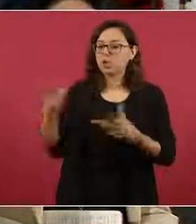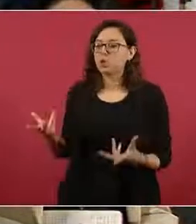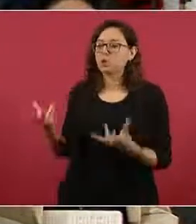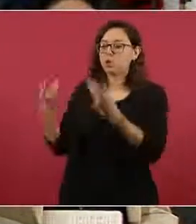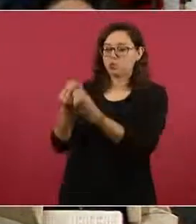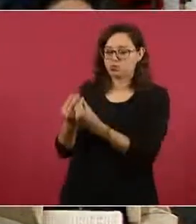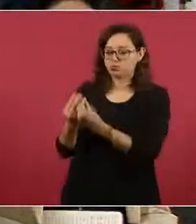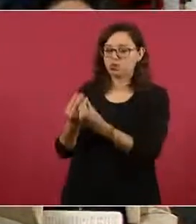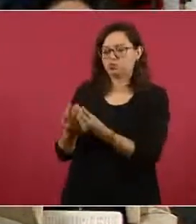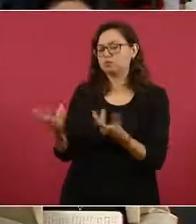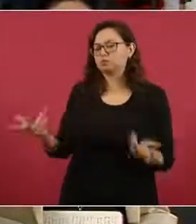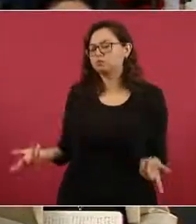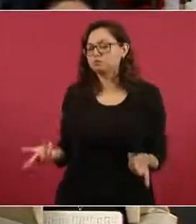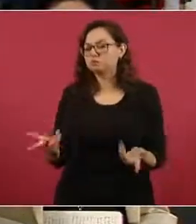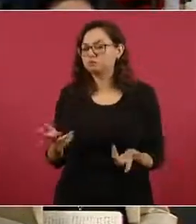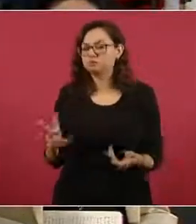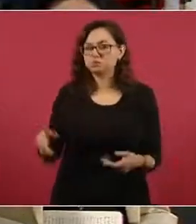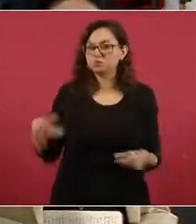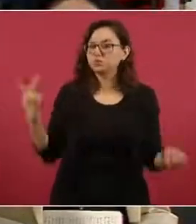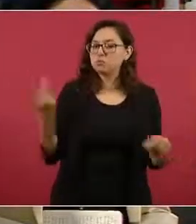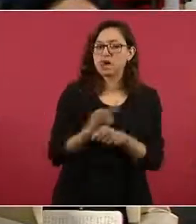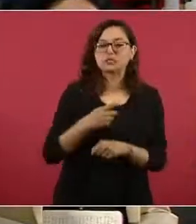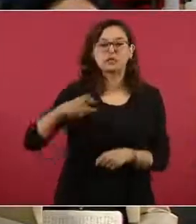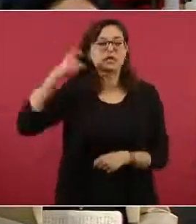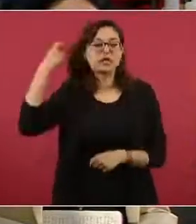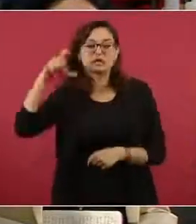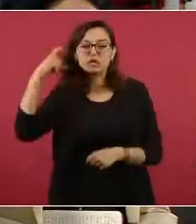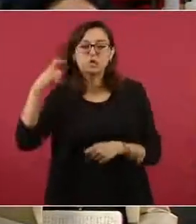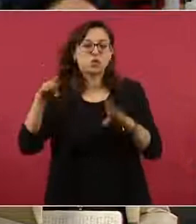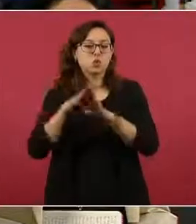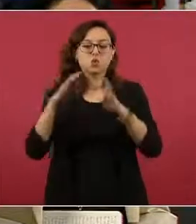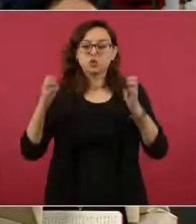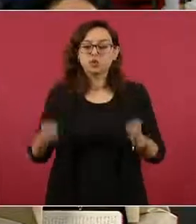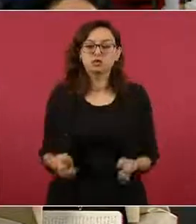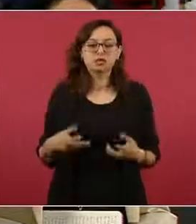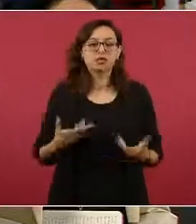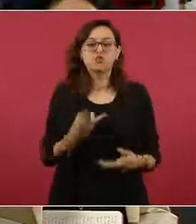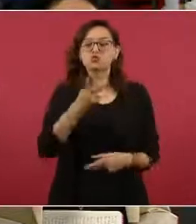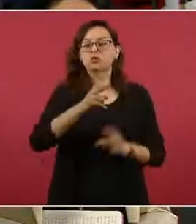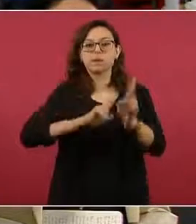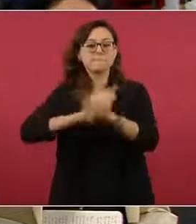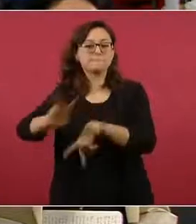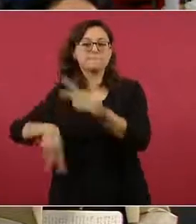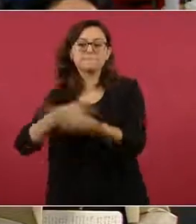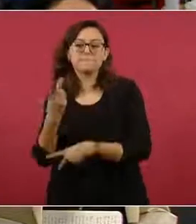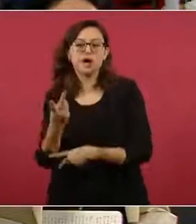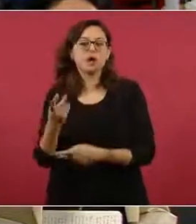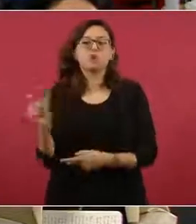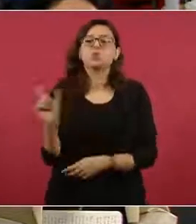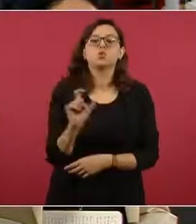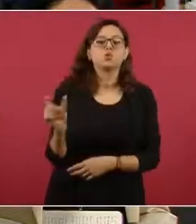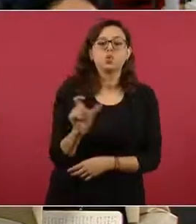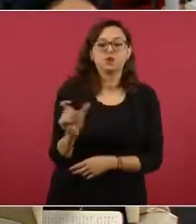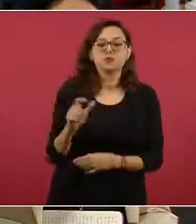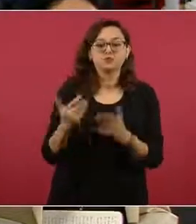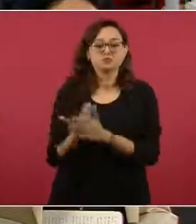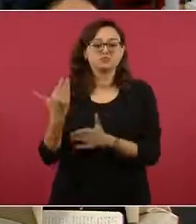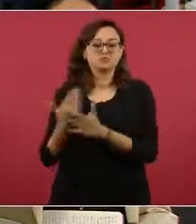qué hay, cómo venden a Querétaro? Y también invitarle a usted cuando va a Querétaro a llevar a cabo una mañanera, porque